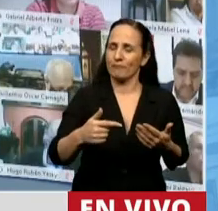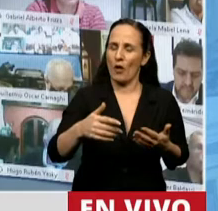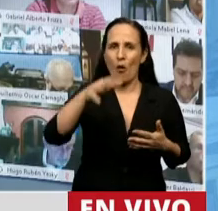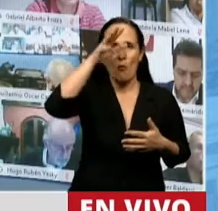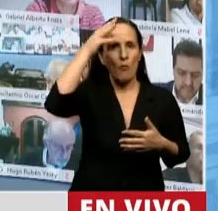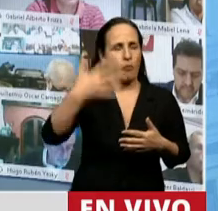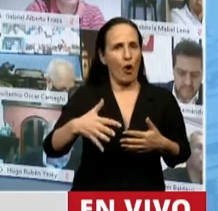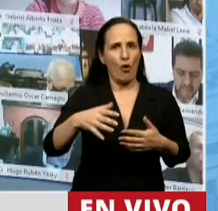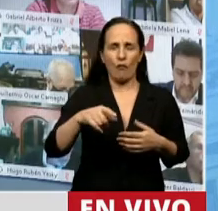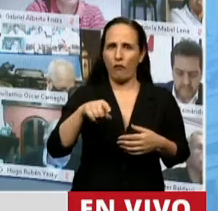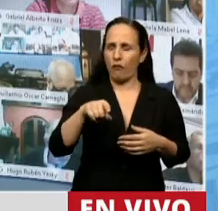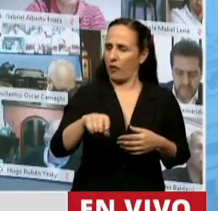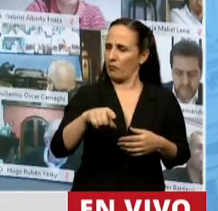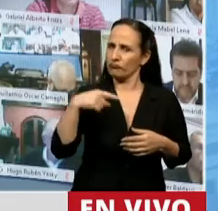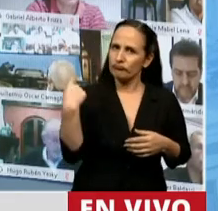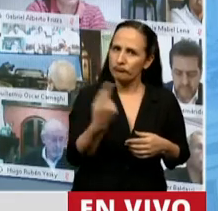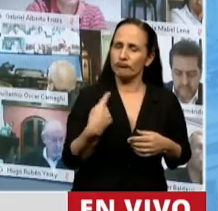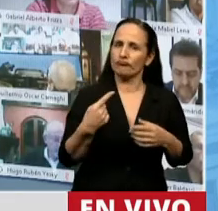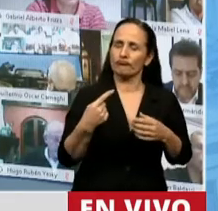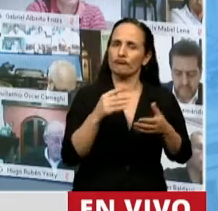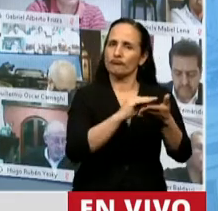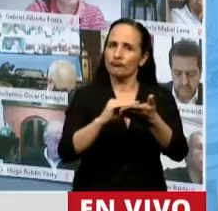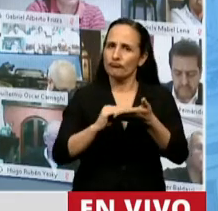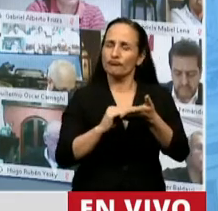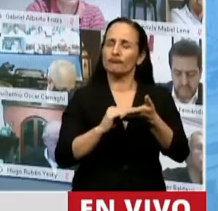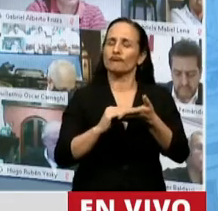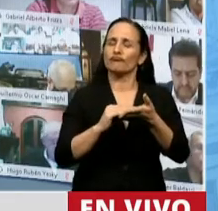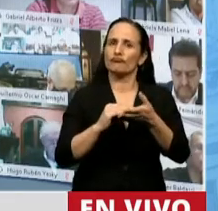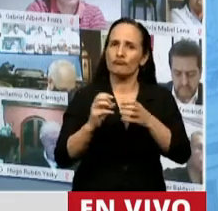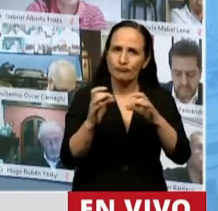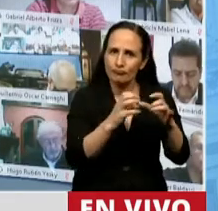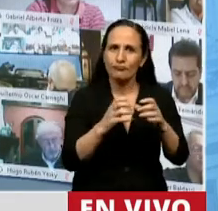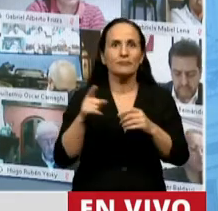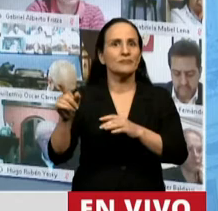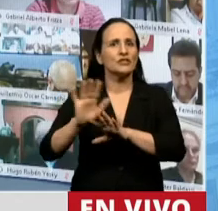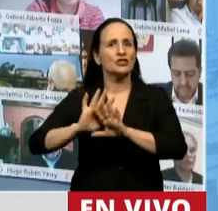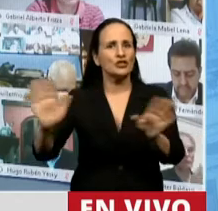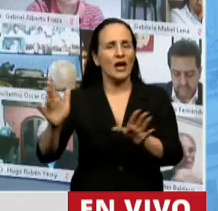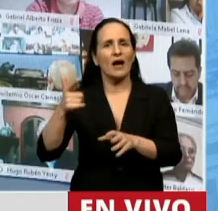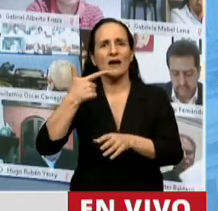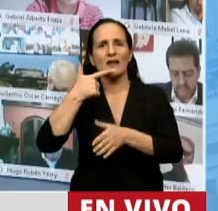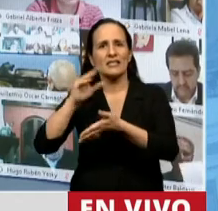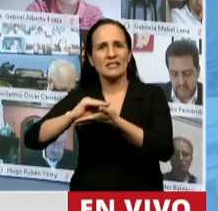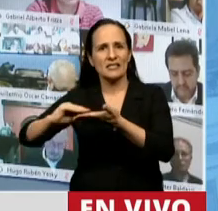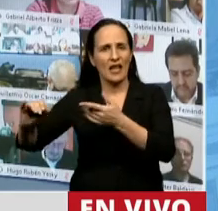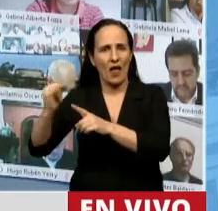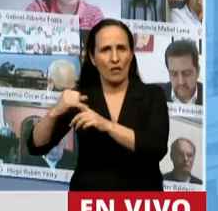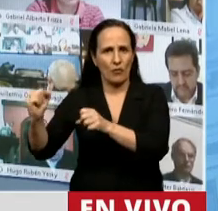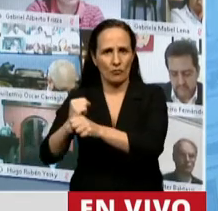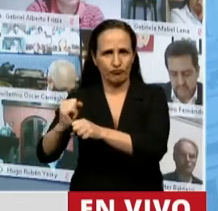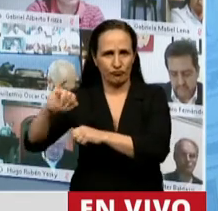este proyecto con media sanción de revisión del Senado